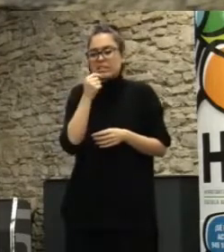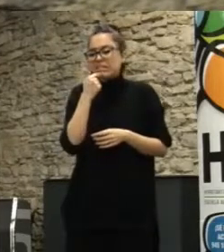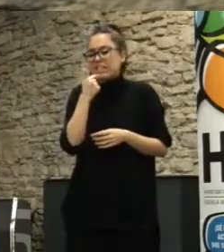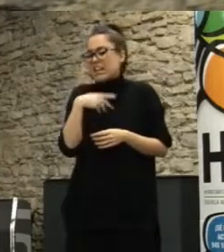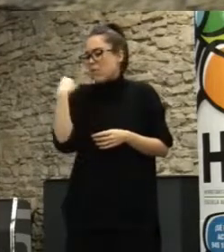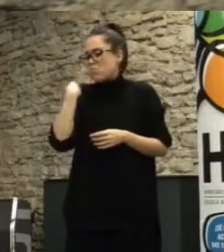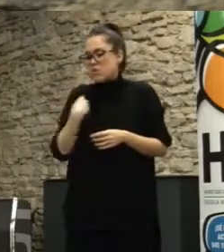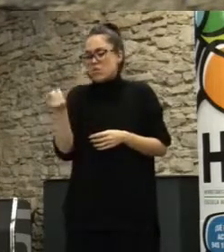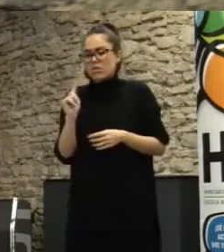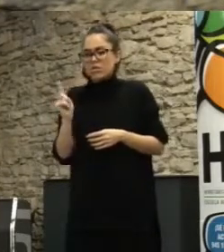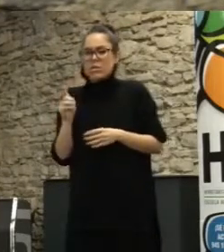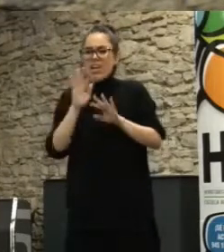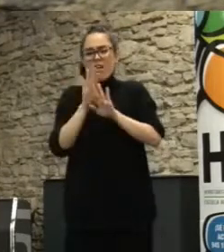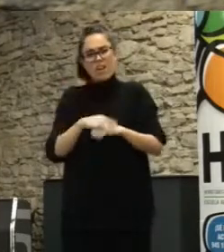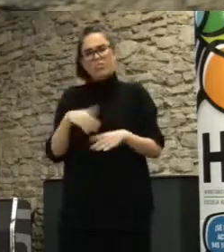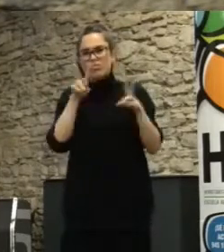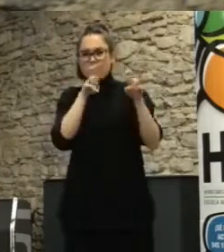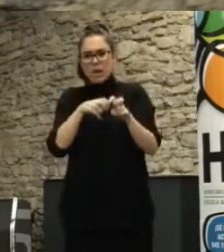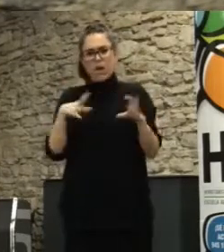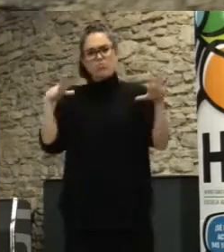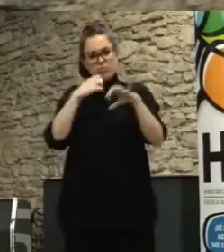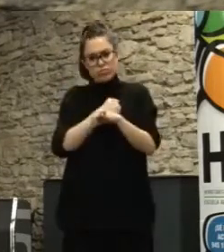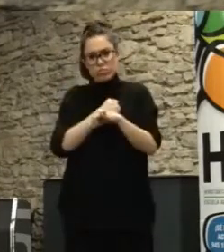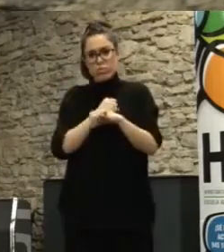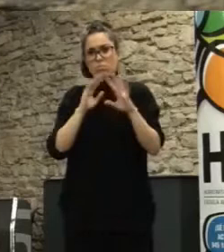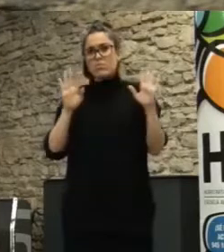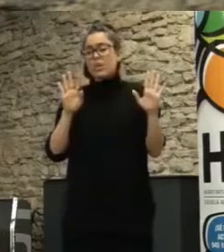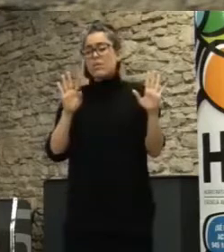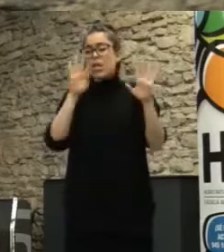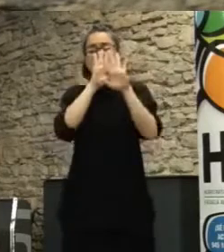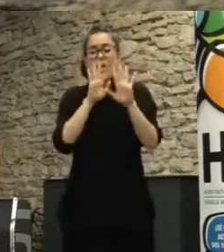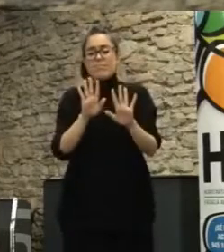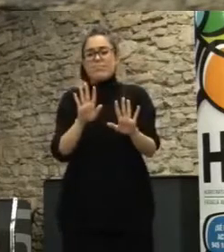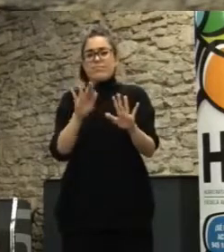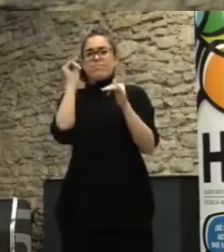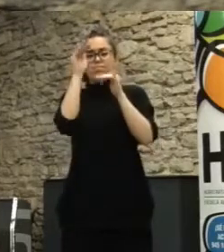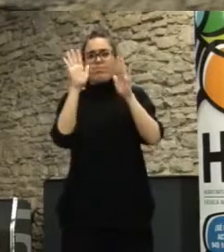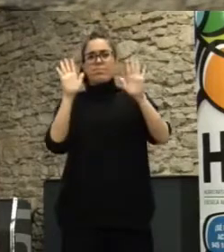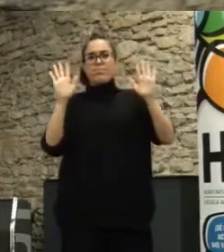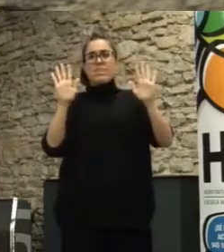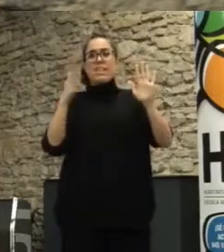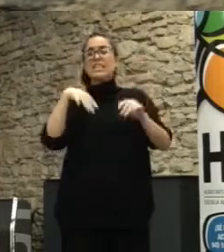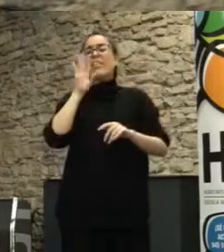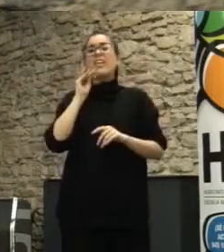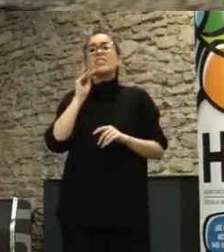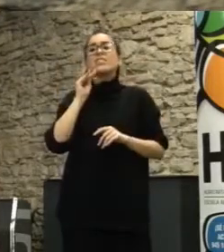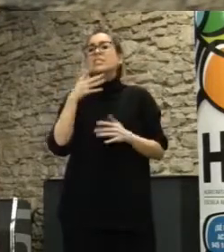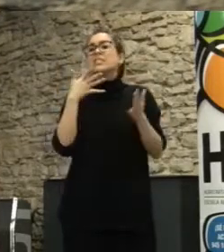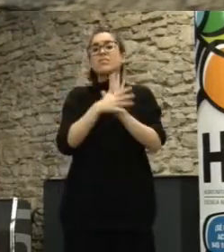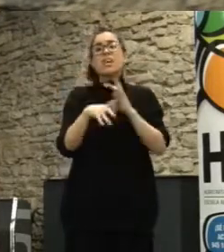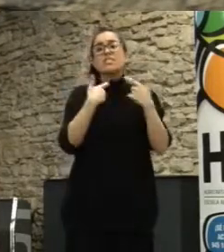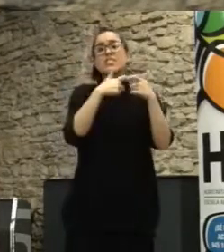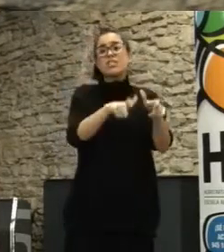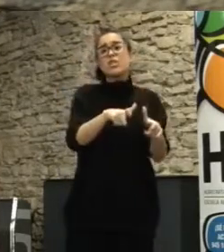comunes o sea en fin es bastante complejo pero si por entenderlo la ciudadanía el sector privado y lo público